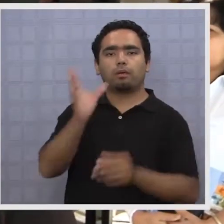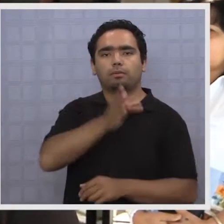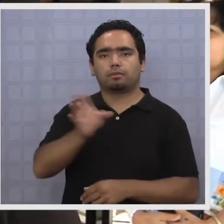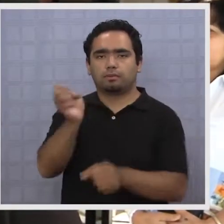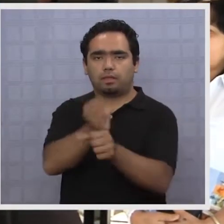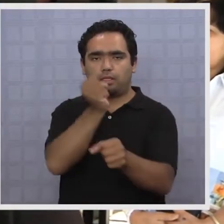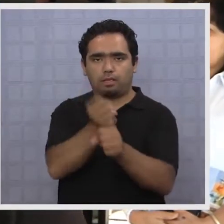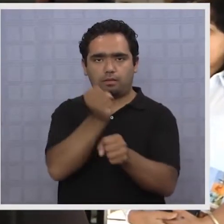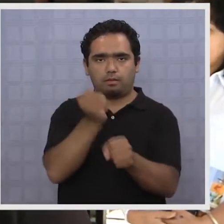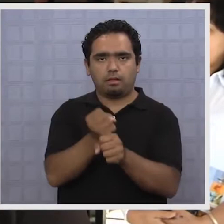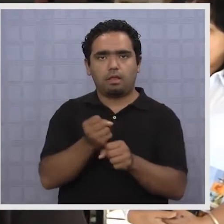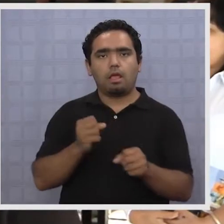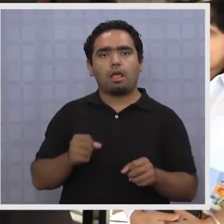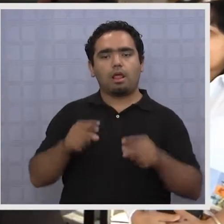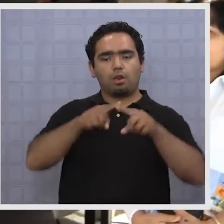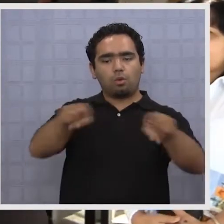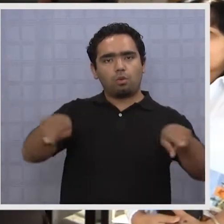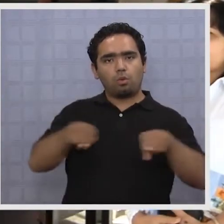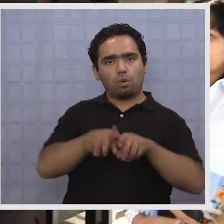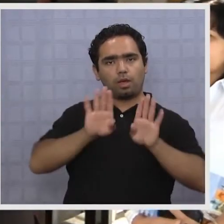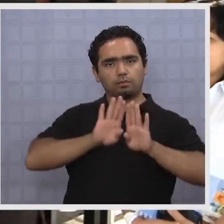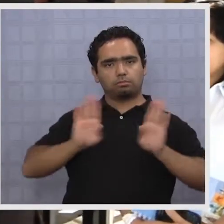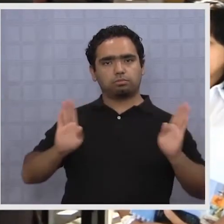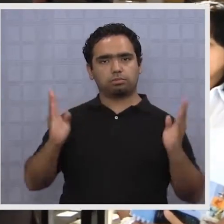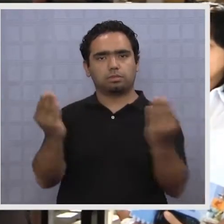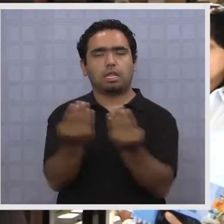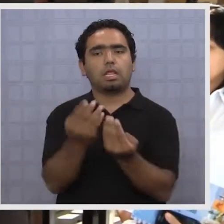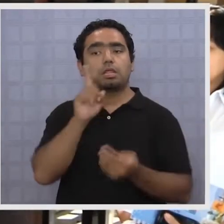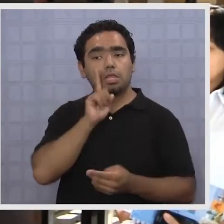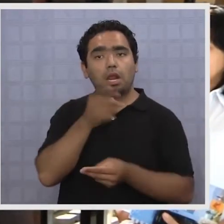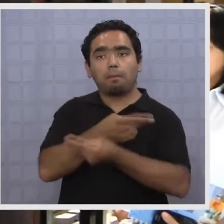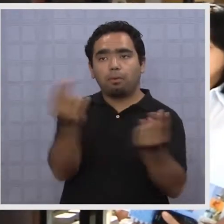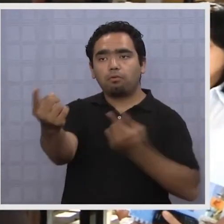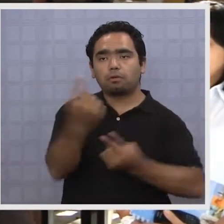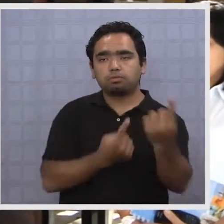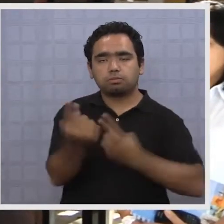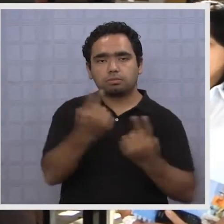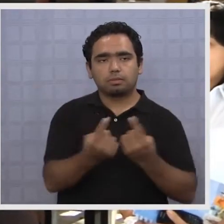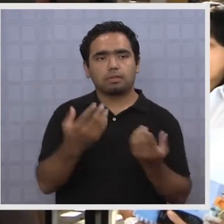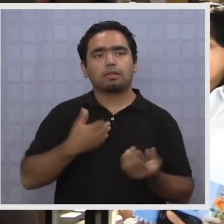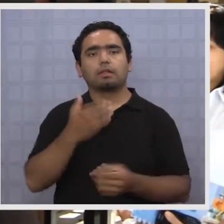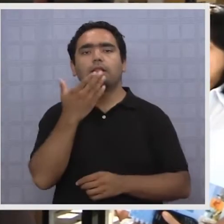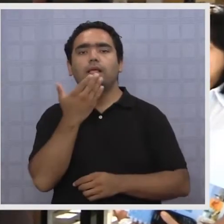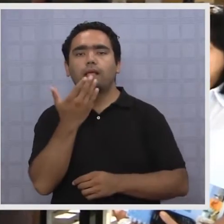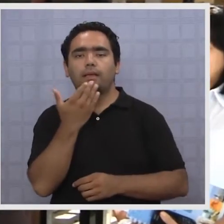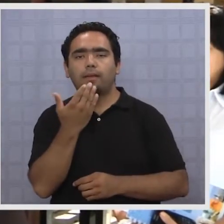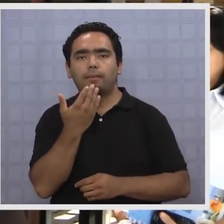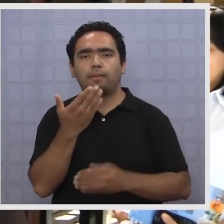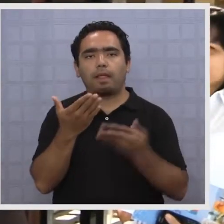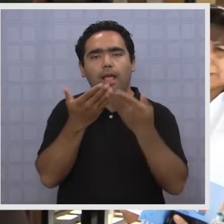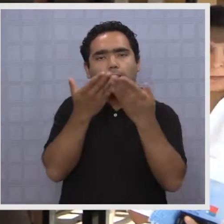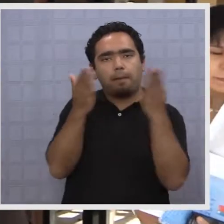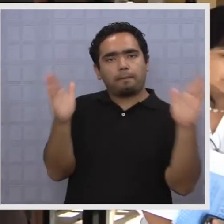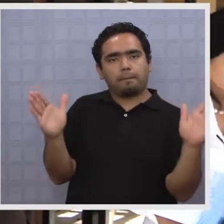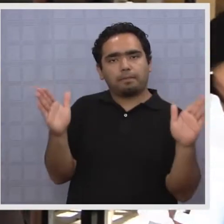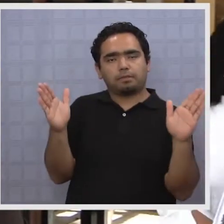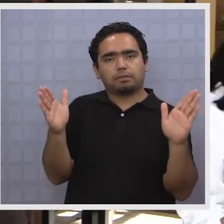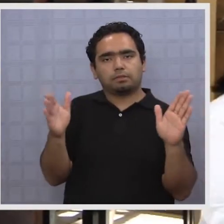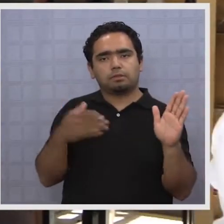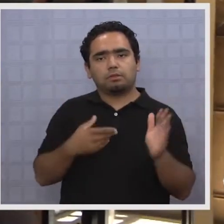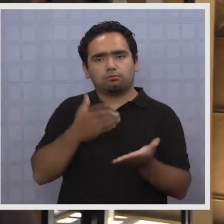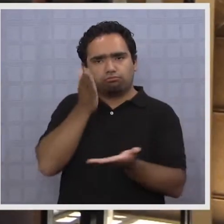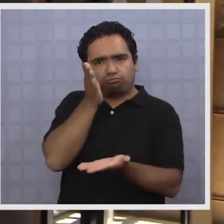los trabajadores en lugares cerrados que atienden público. Es la ampliación respecto de las restricciones